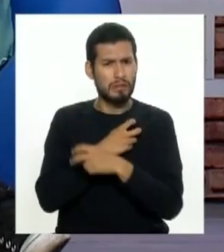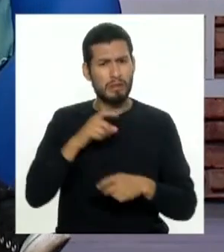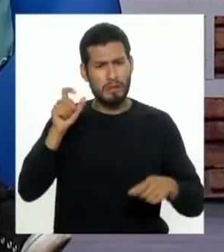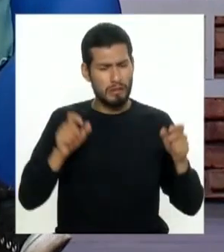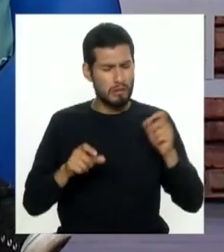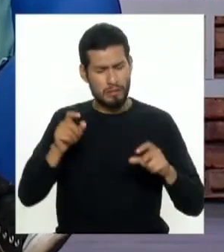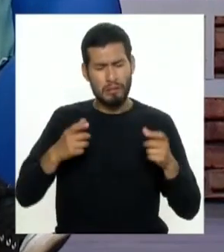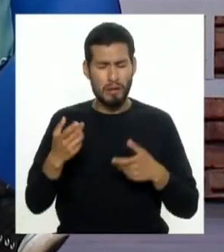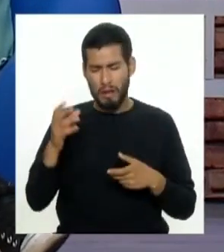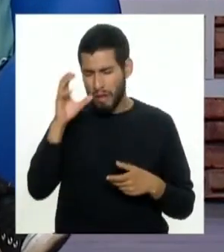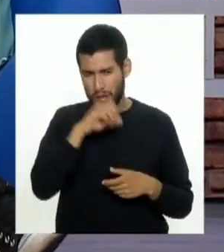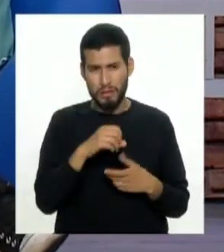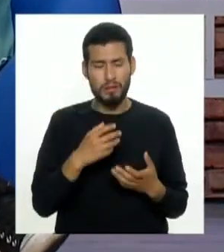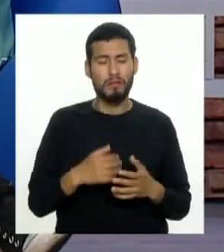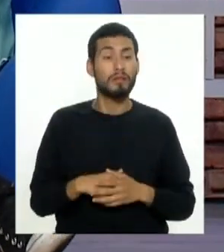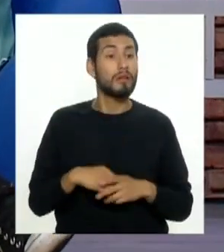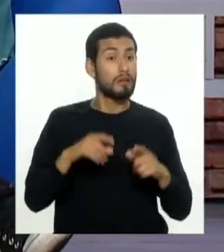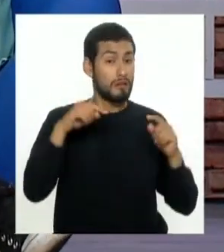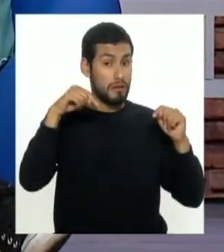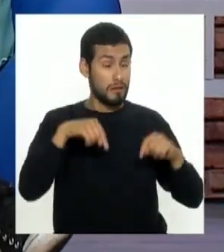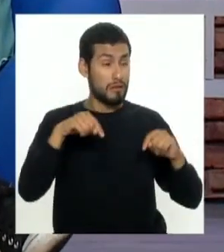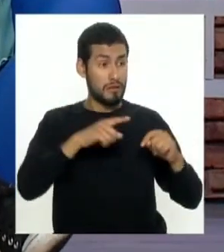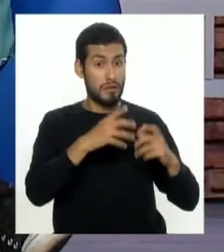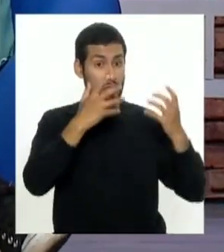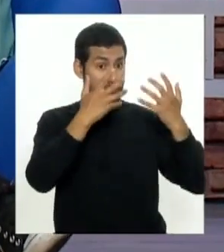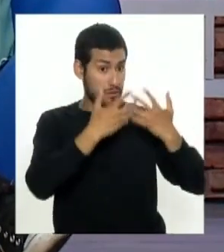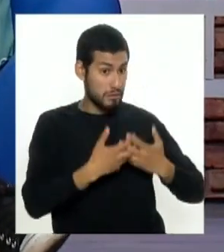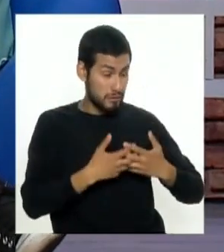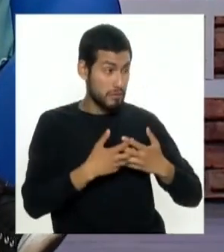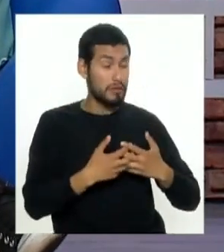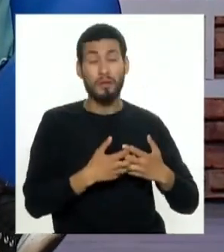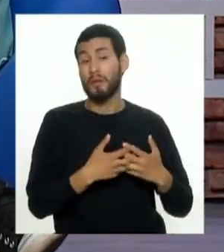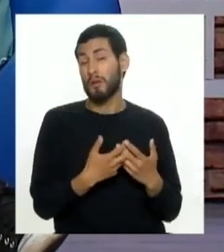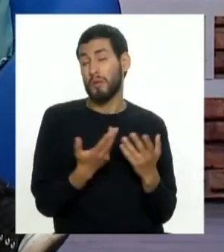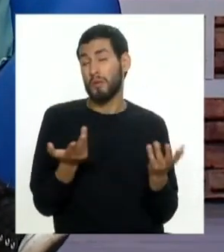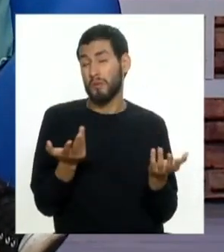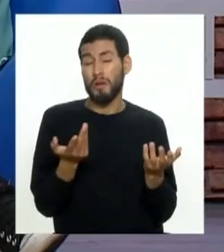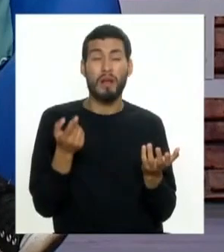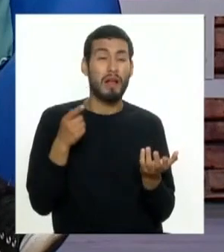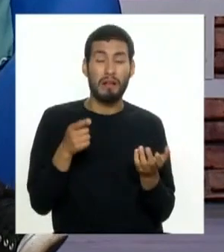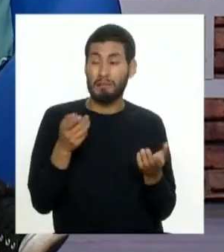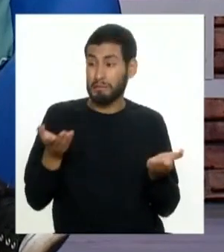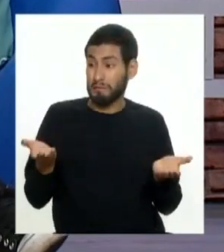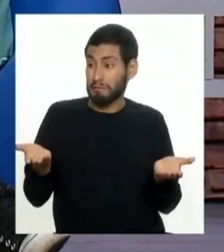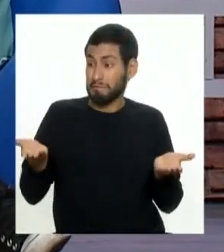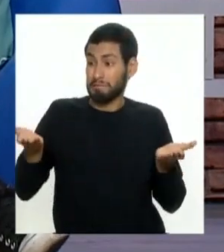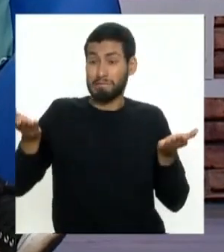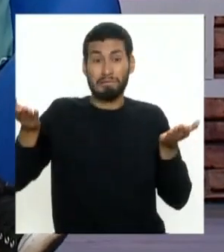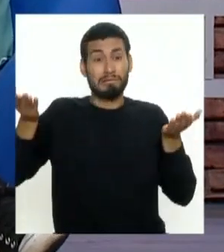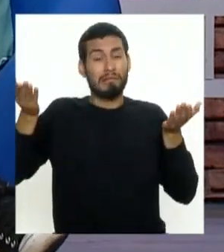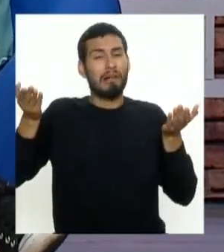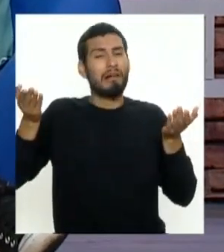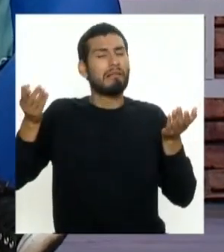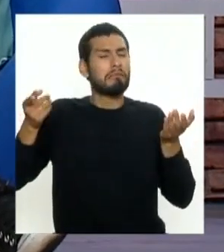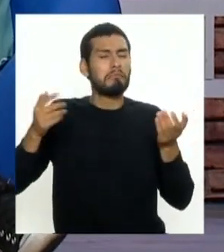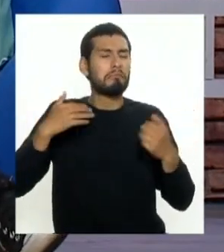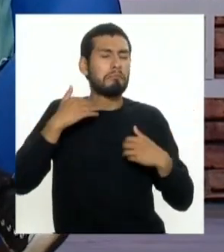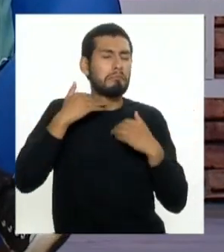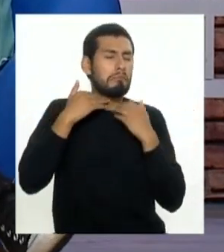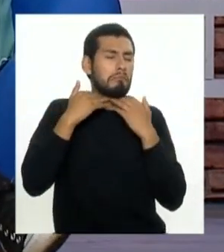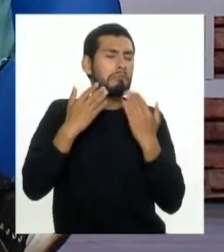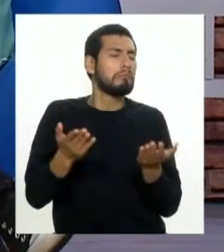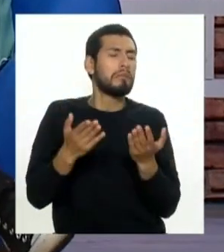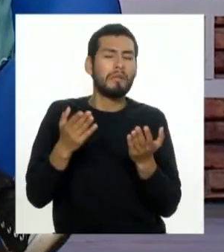los seres humanos ahora tenemos estas empresas que de pronto por el tema de la inflación no les interesa